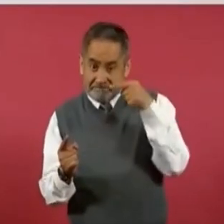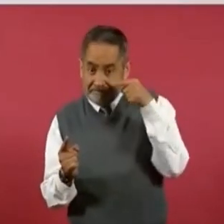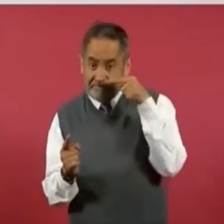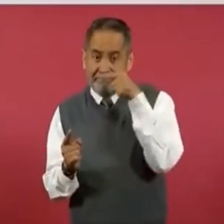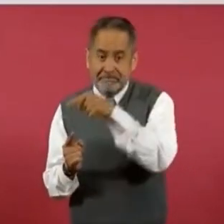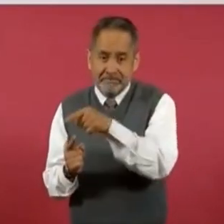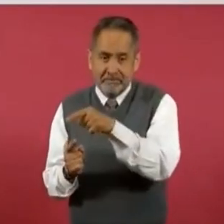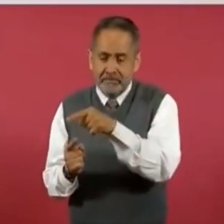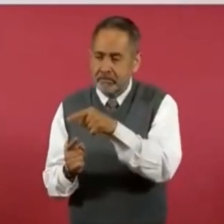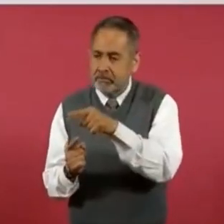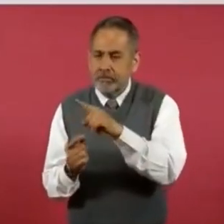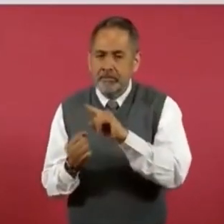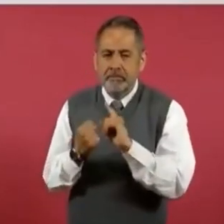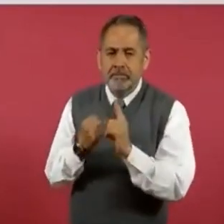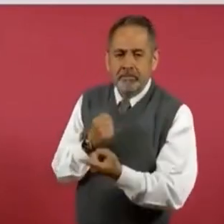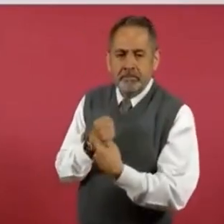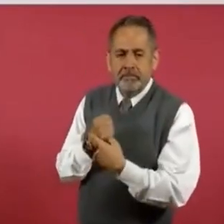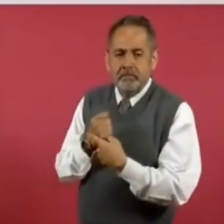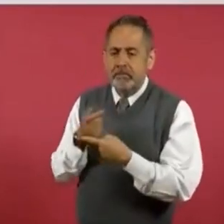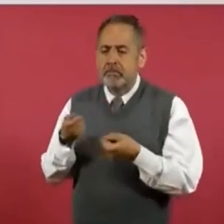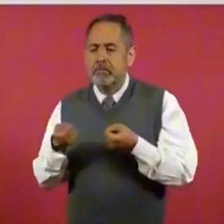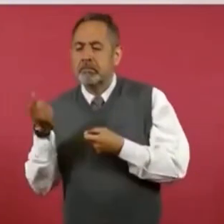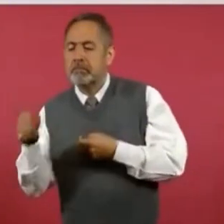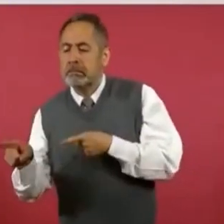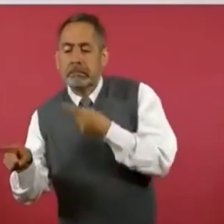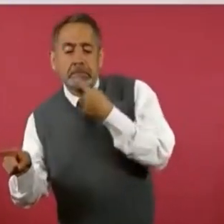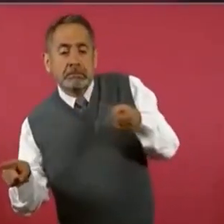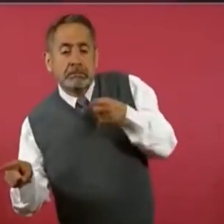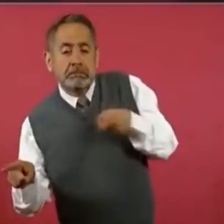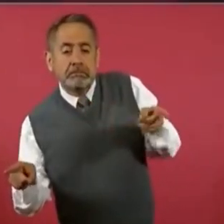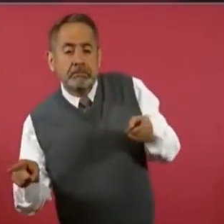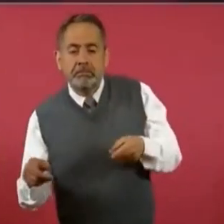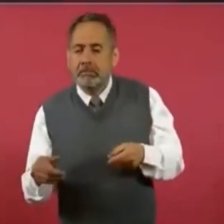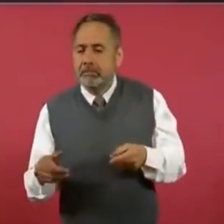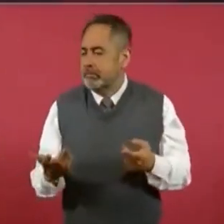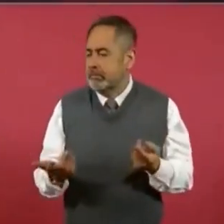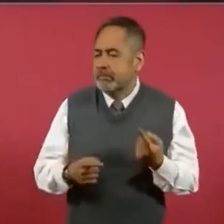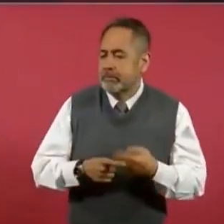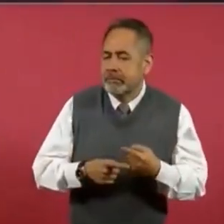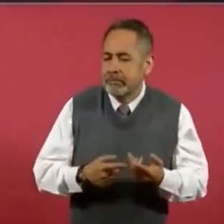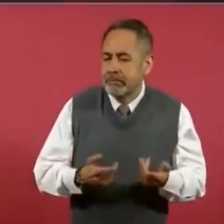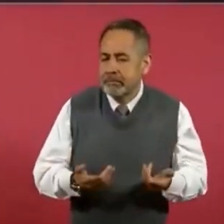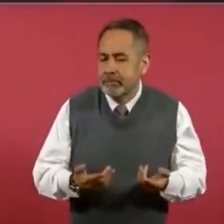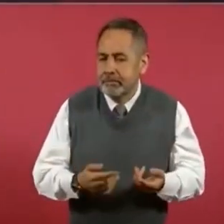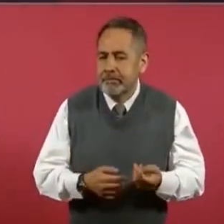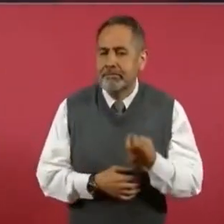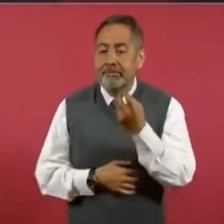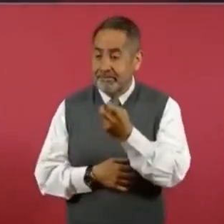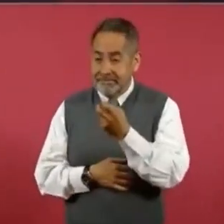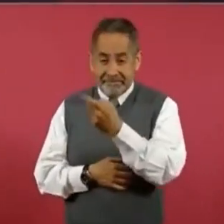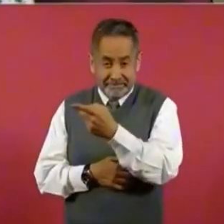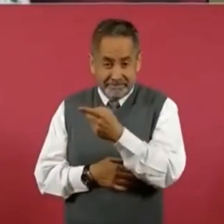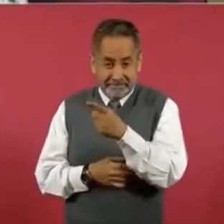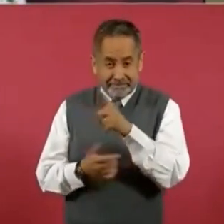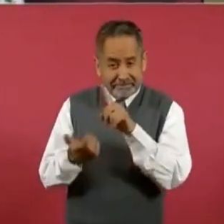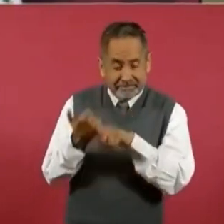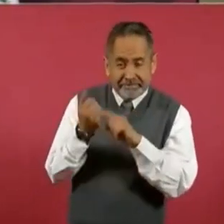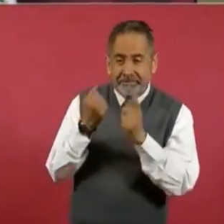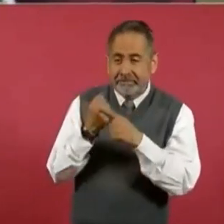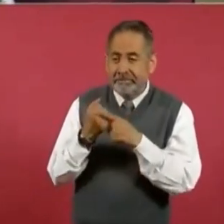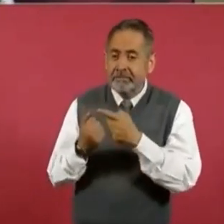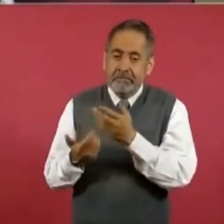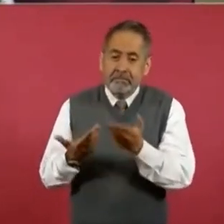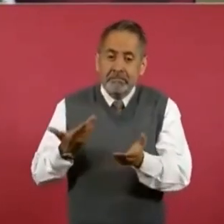de parte de quién? Porque esto es lo que han venido proponiendo en el